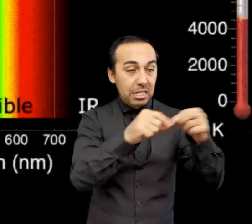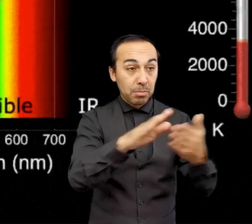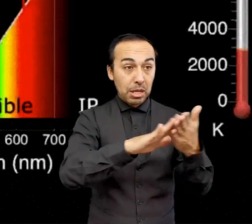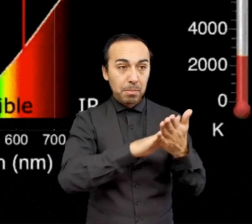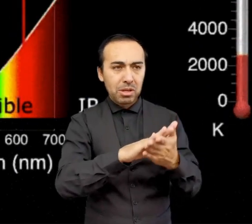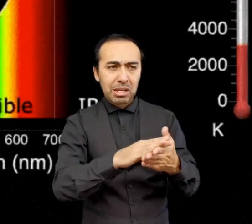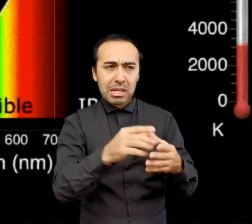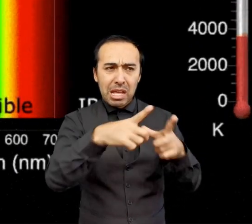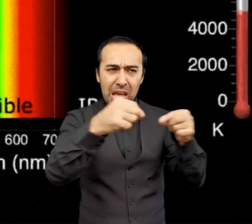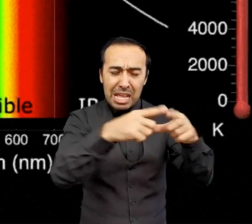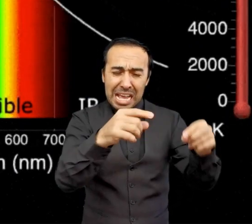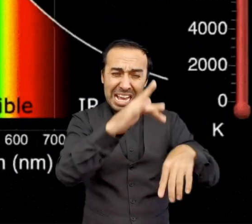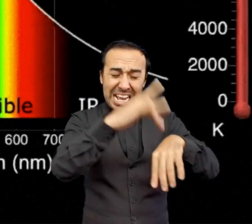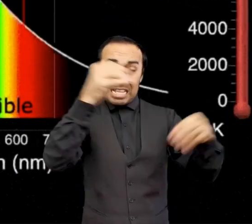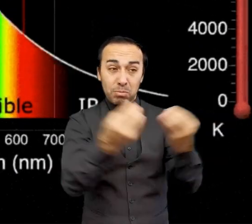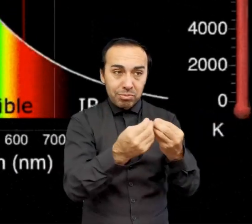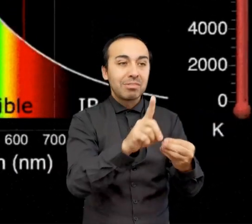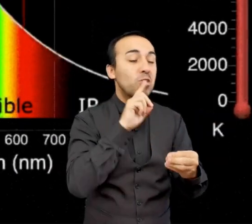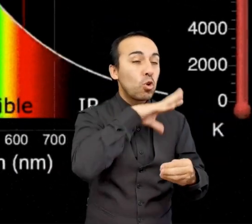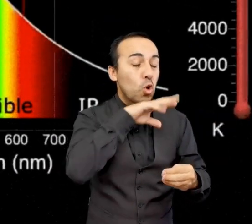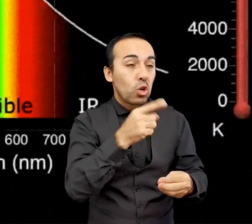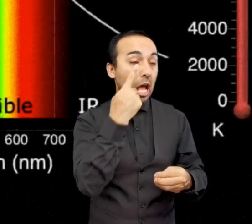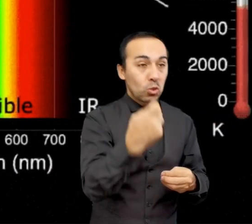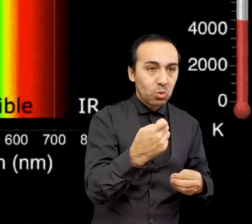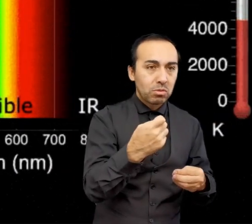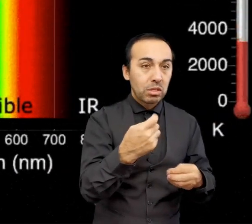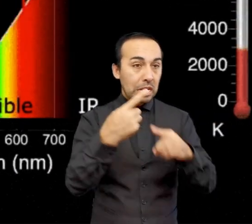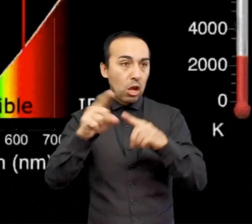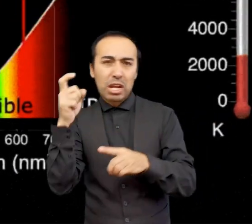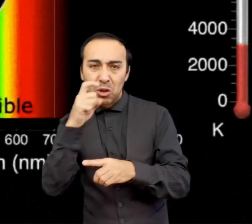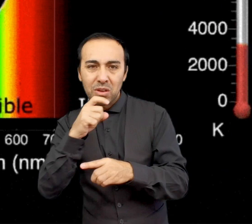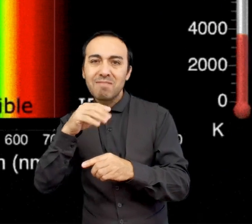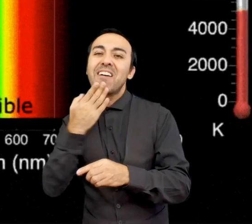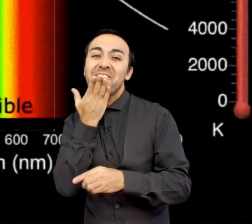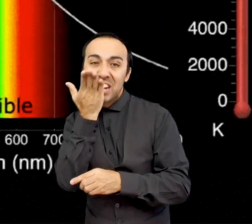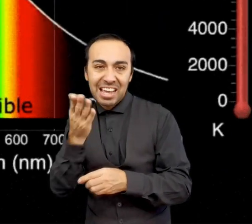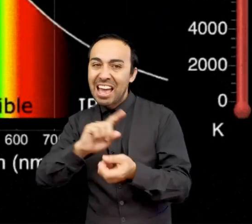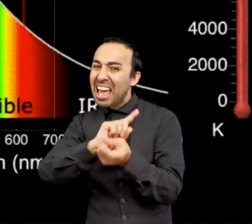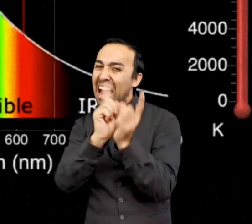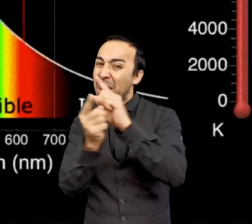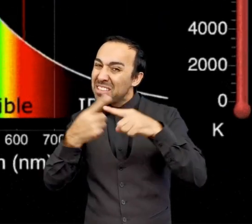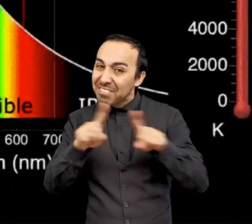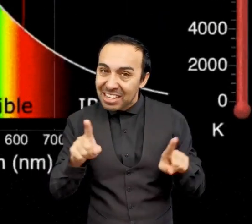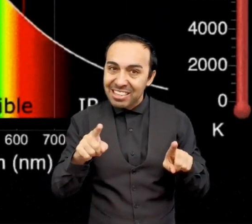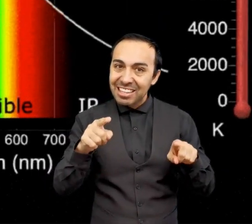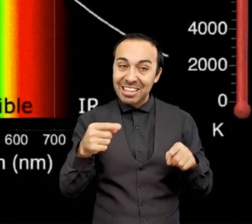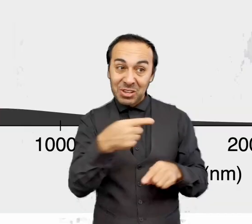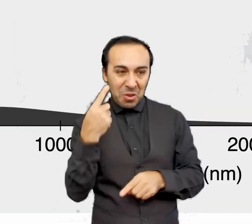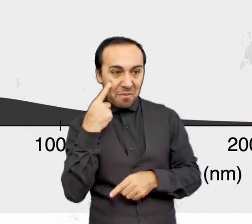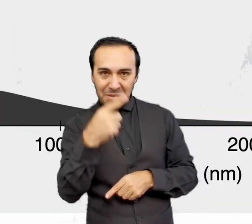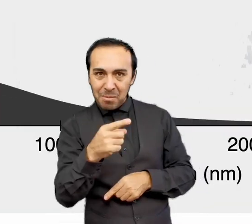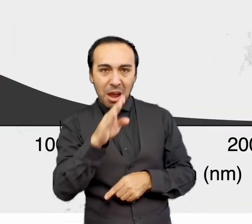estrellas más calientes serán más azules y las estrellas más frías más rojas, que es al revés de lo que esperarías si te